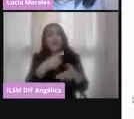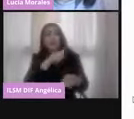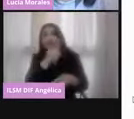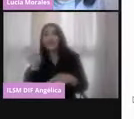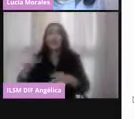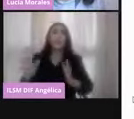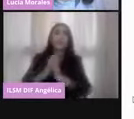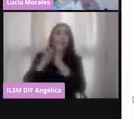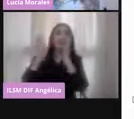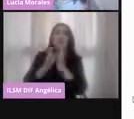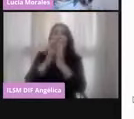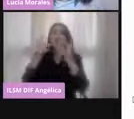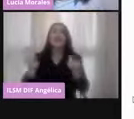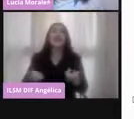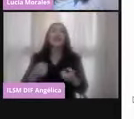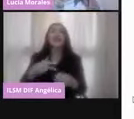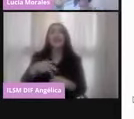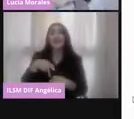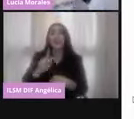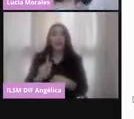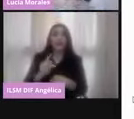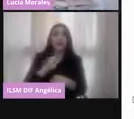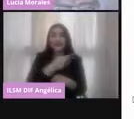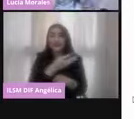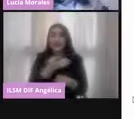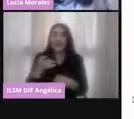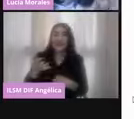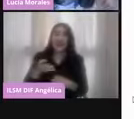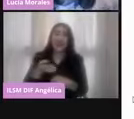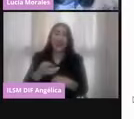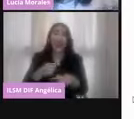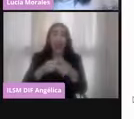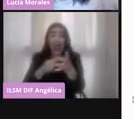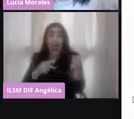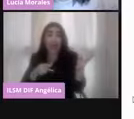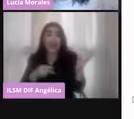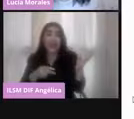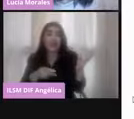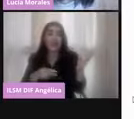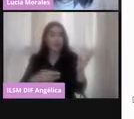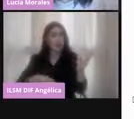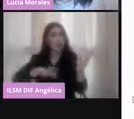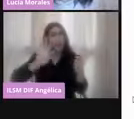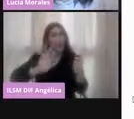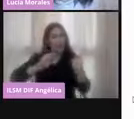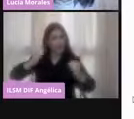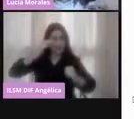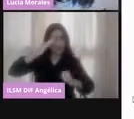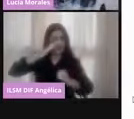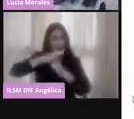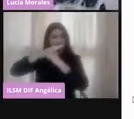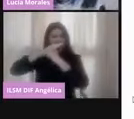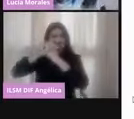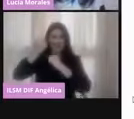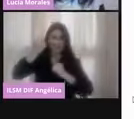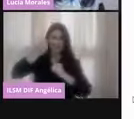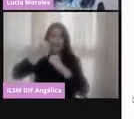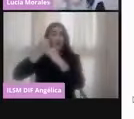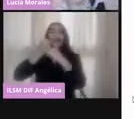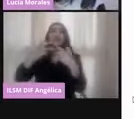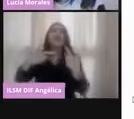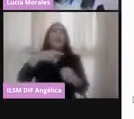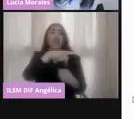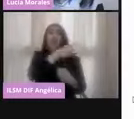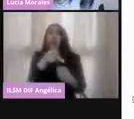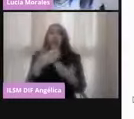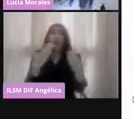Casillas. Entonces, sin estas figuras, yo siempre he dicho que son la columna vertebral de un proceso electoral, sin ellas no podríamos poder